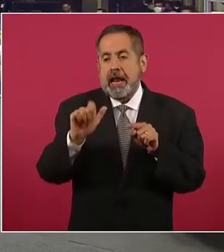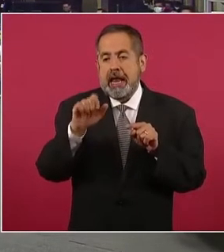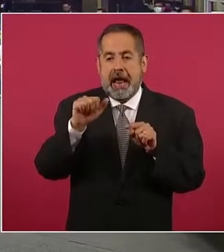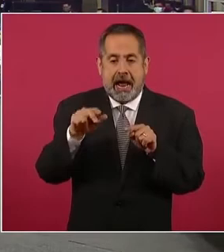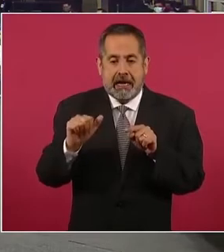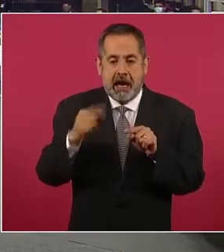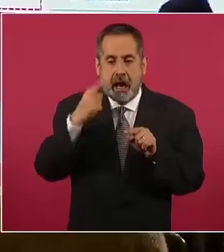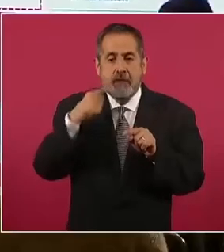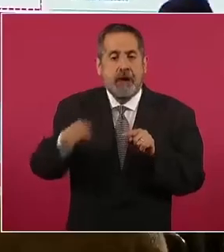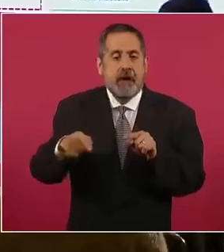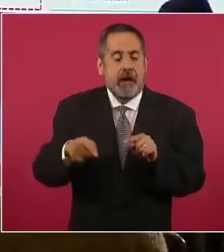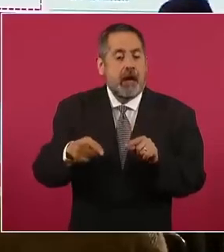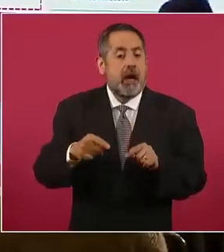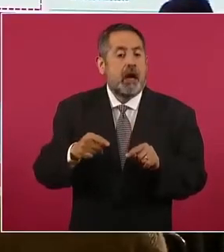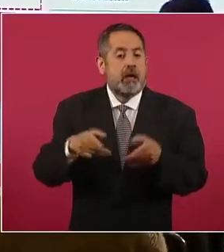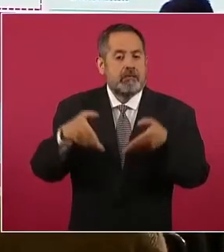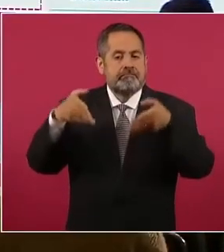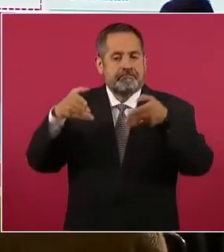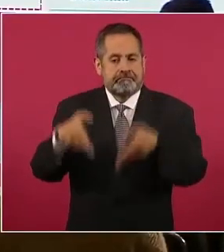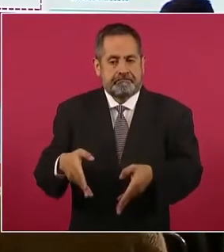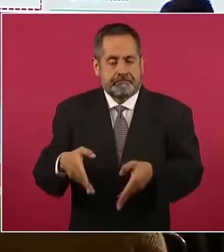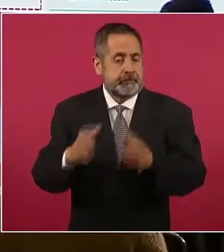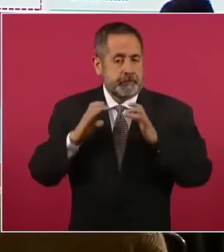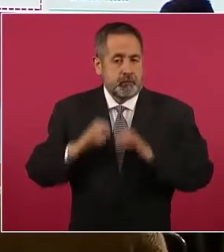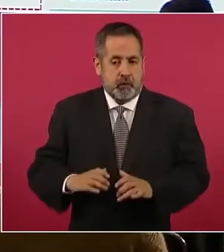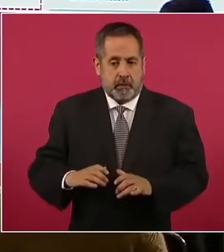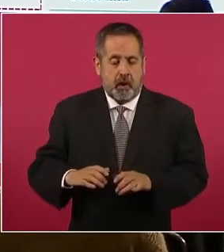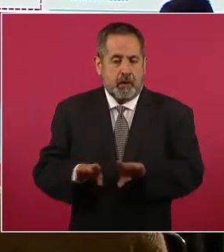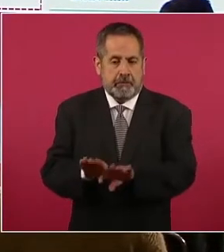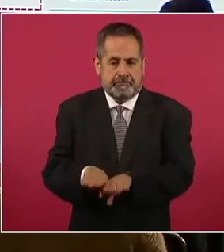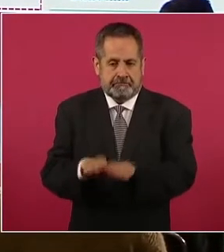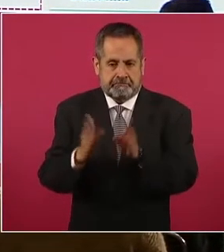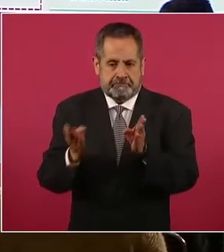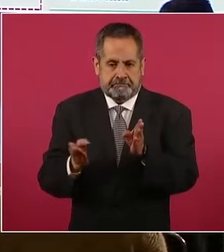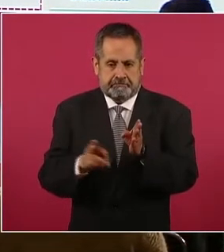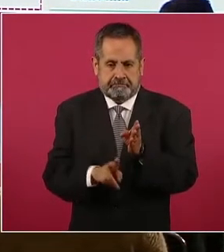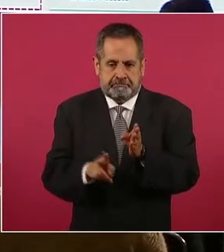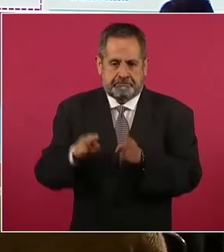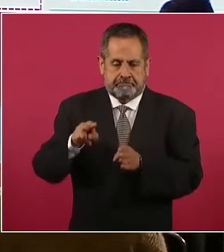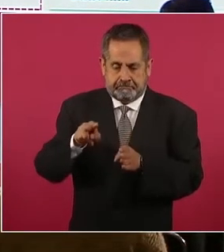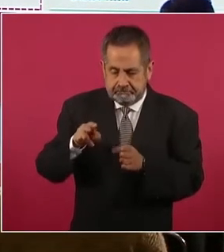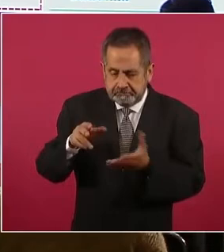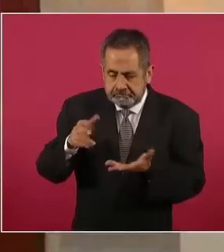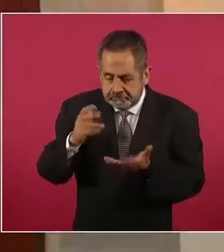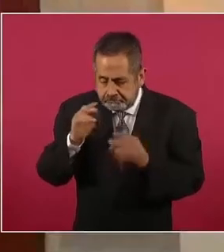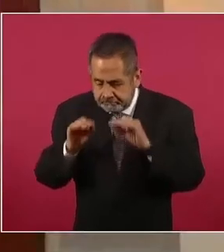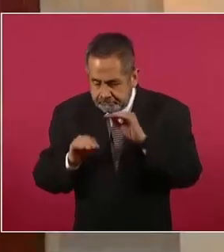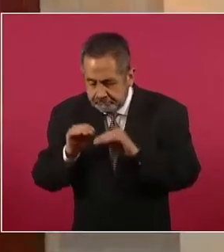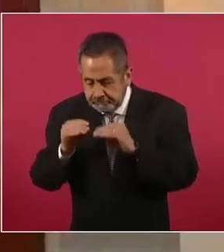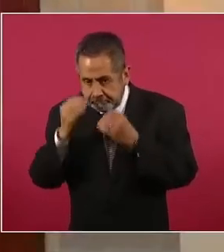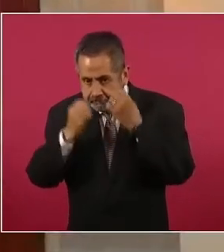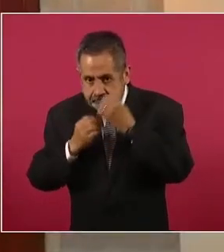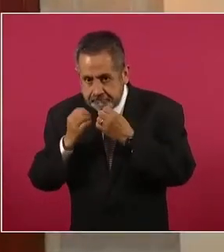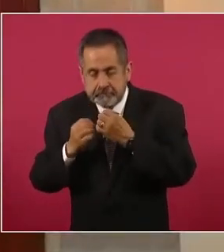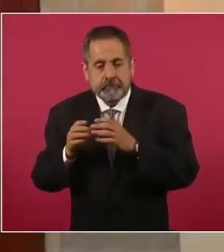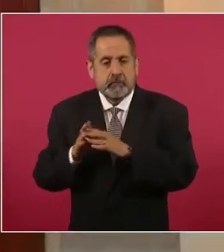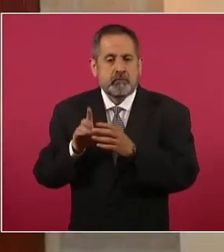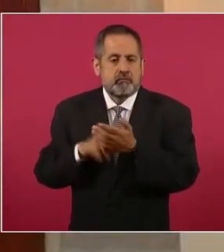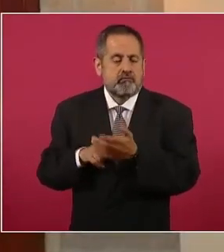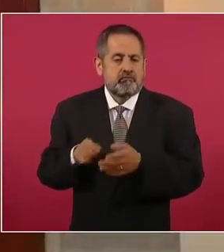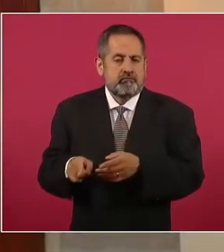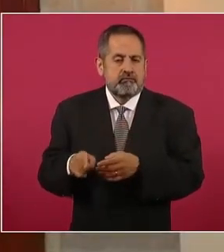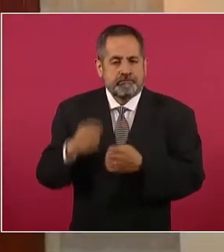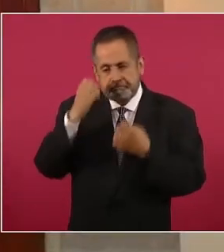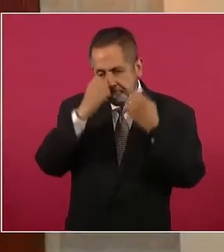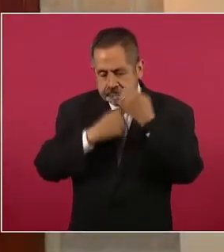exhumación del cuerpo de Devani, Escobar, ya está ahí para poder determinar con certeza, a partir de peritajes